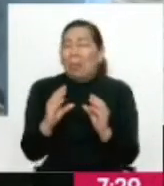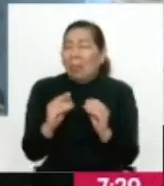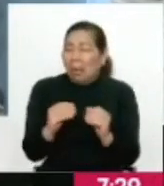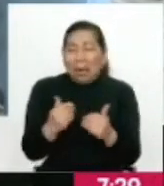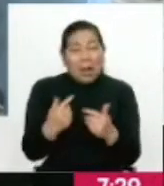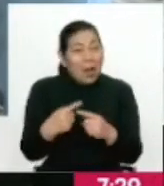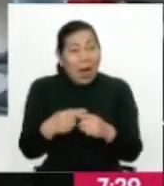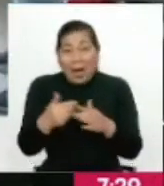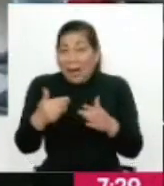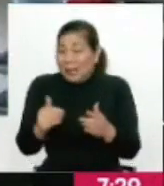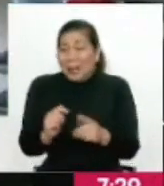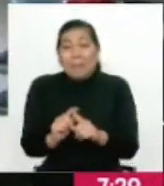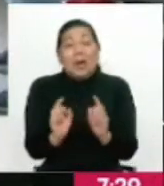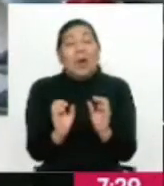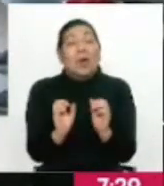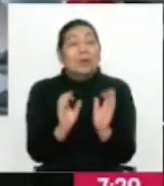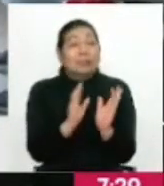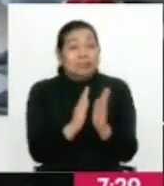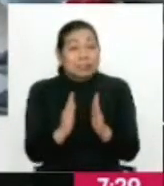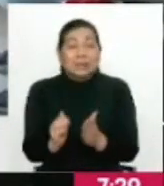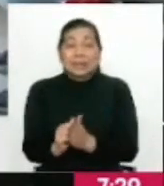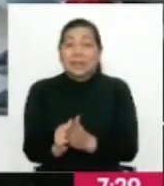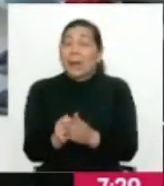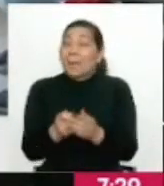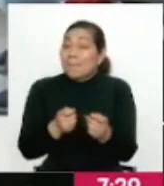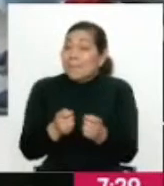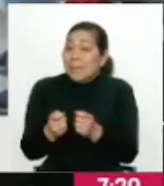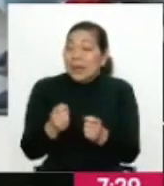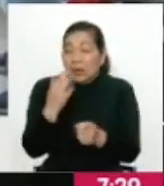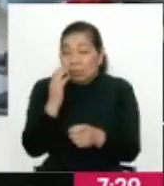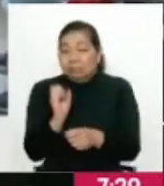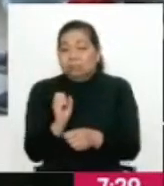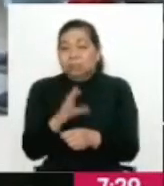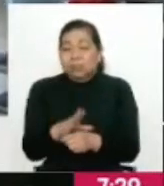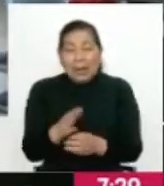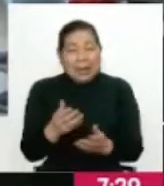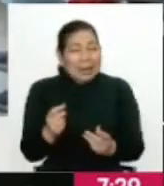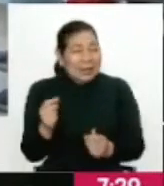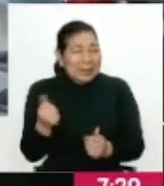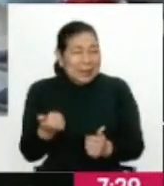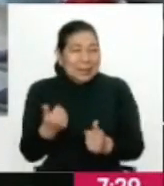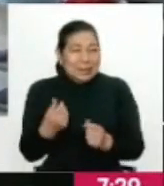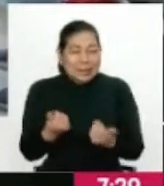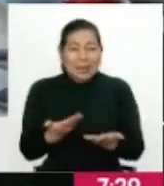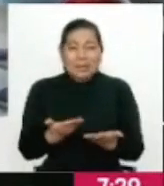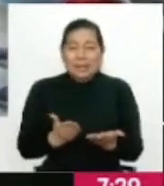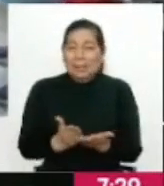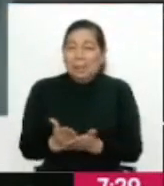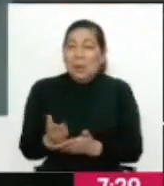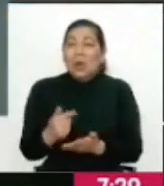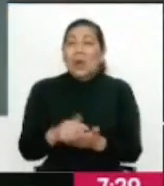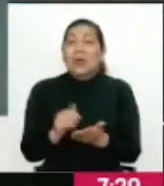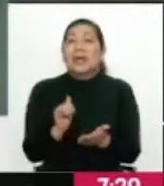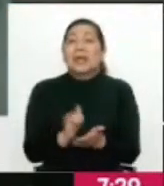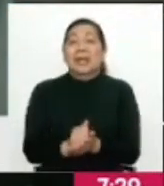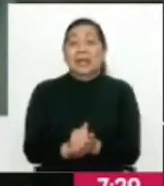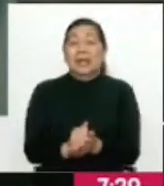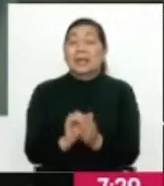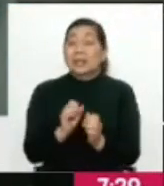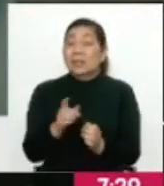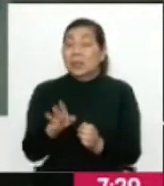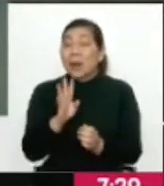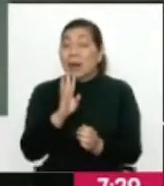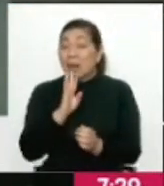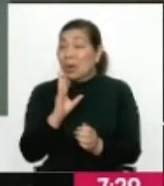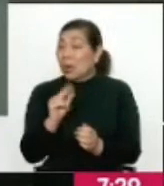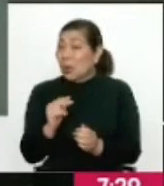no las anteriores, en términos de manejo de contagio, es casi, casi poco viable. Y por lo tanto, si tú